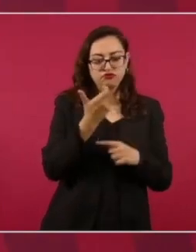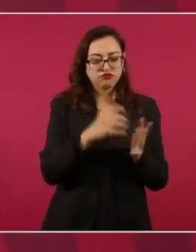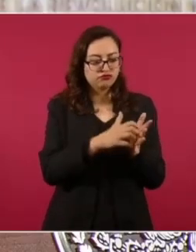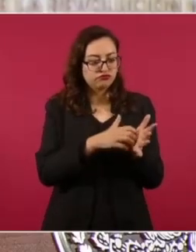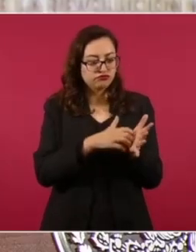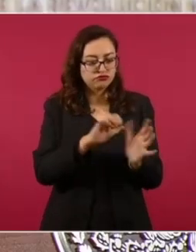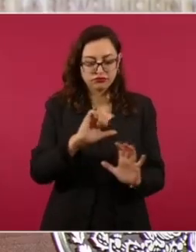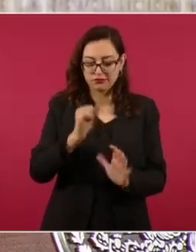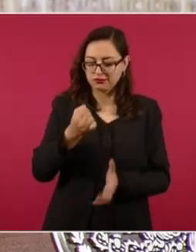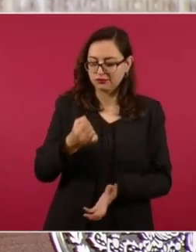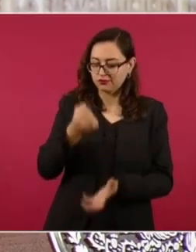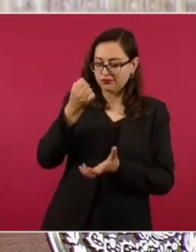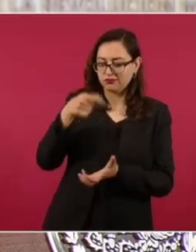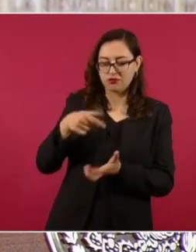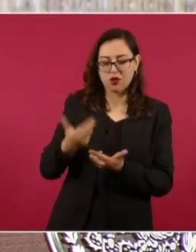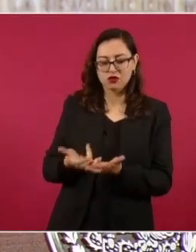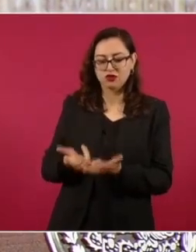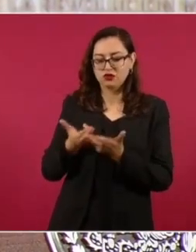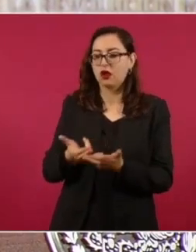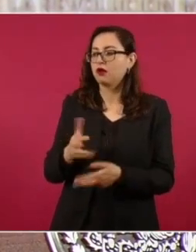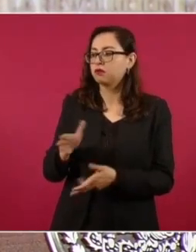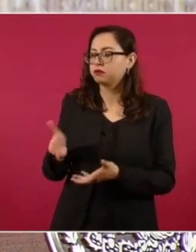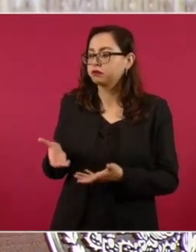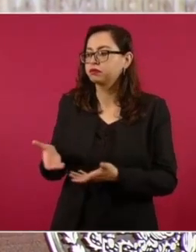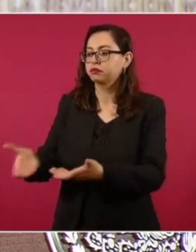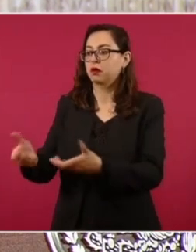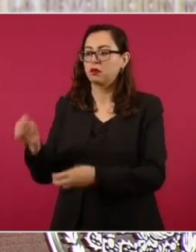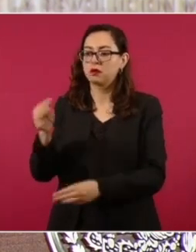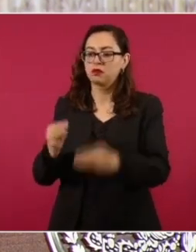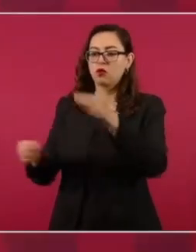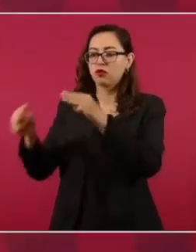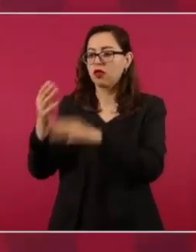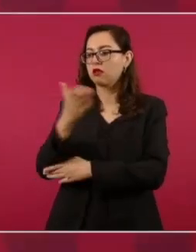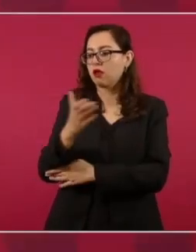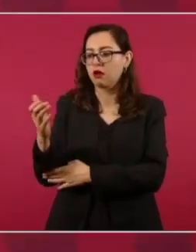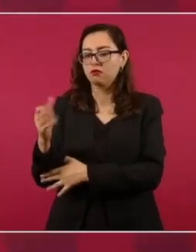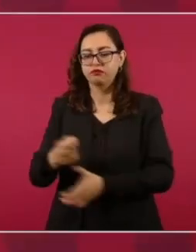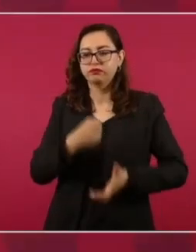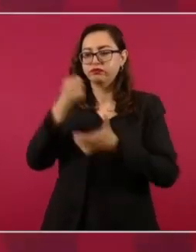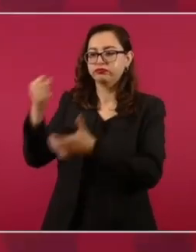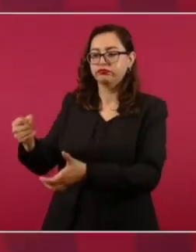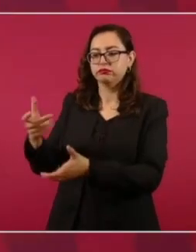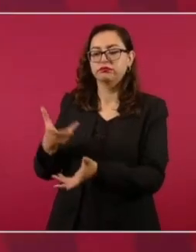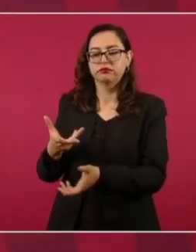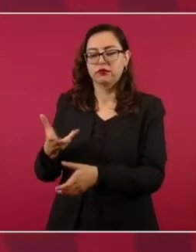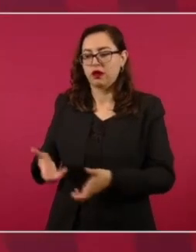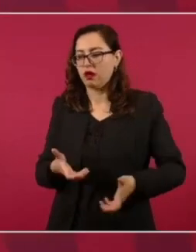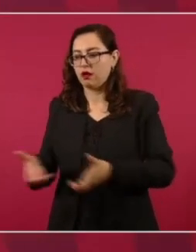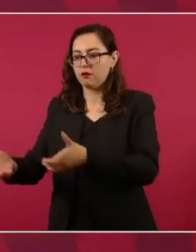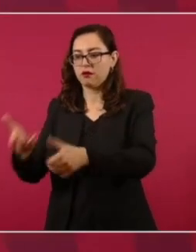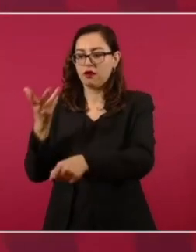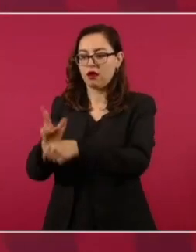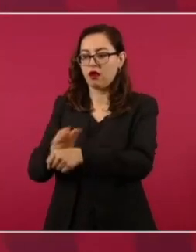que se estén construyendo esos caminos en las zonas más pobres del país. Entonces, sí hay